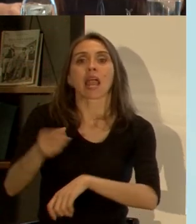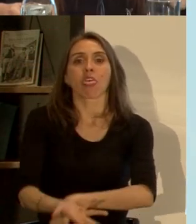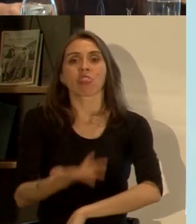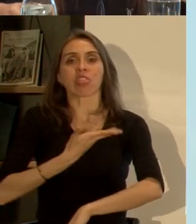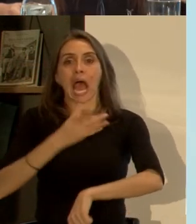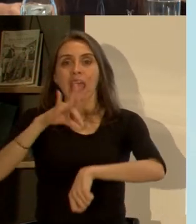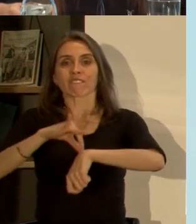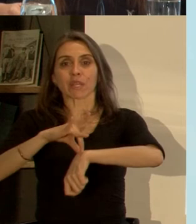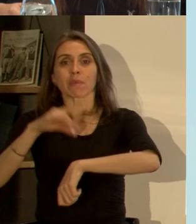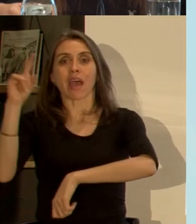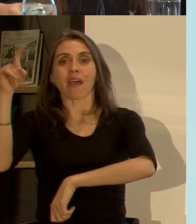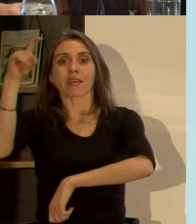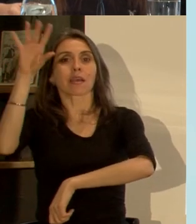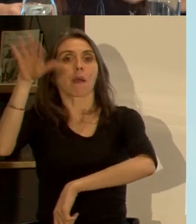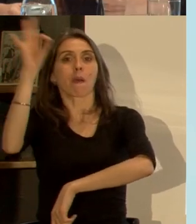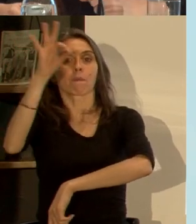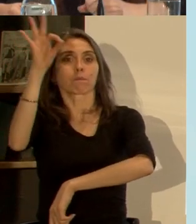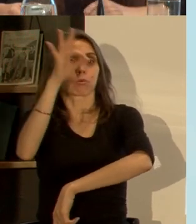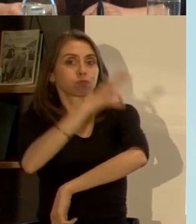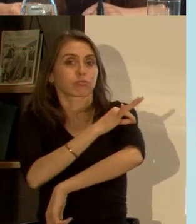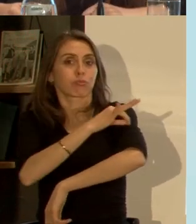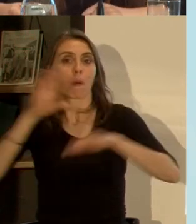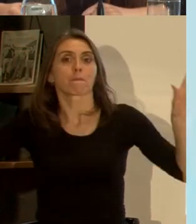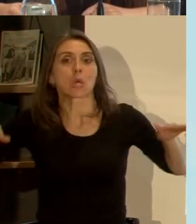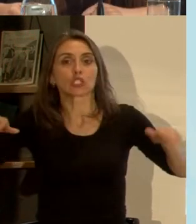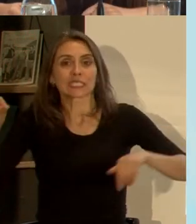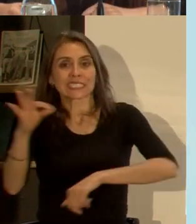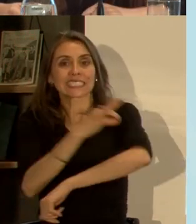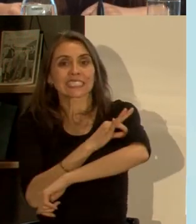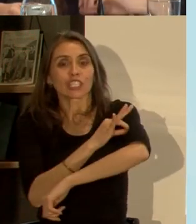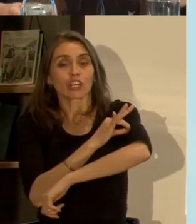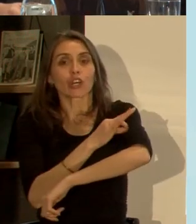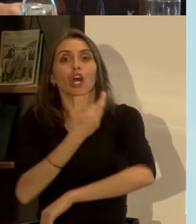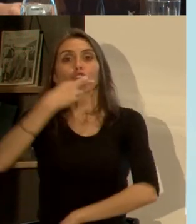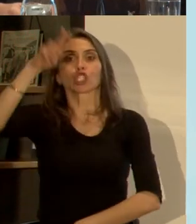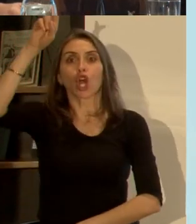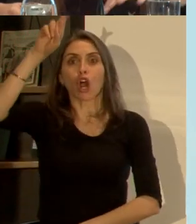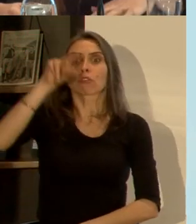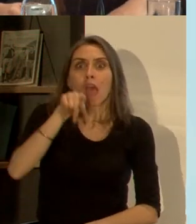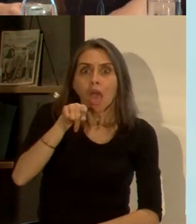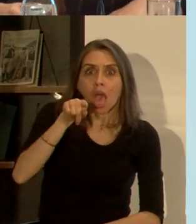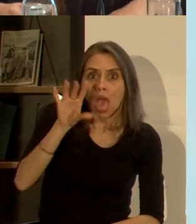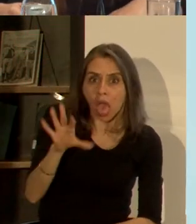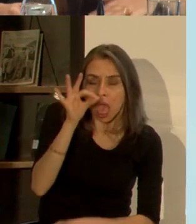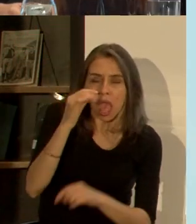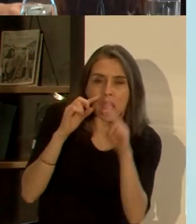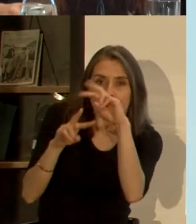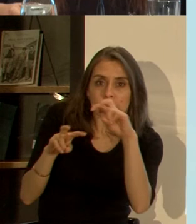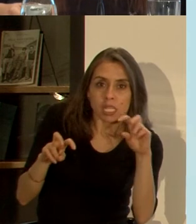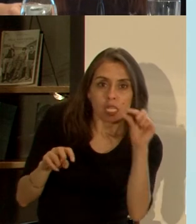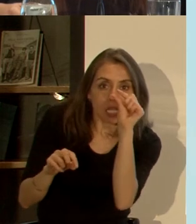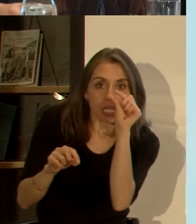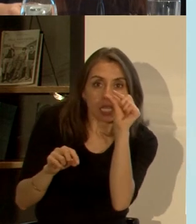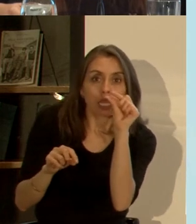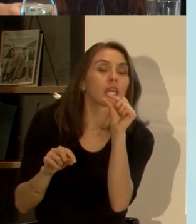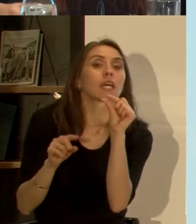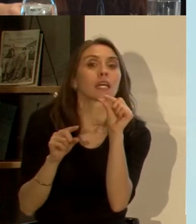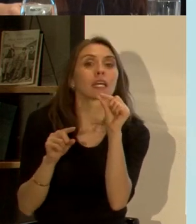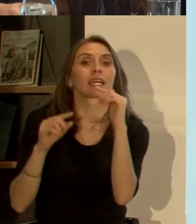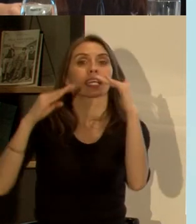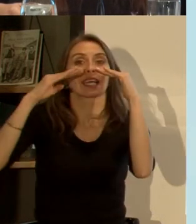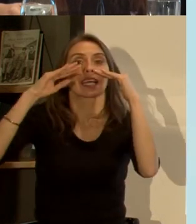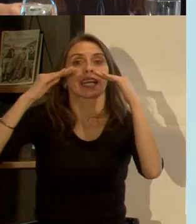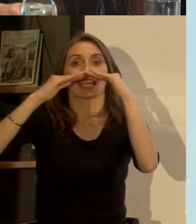se ha reintroducido nuevamente a nuestro norte y estábamos haciendo una inspección y uno se da cuenta que por ejemplo los